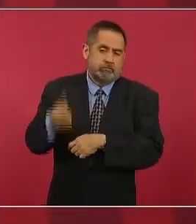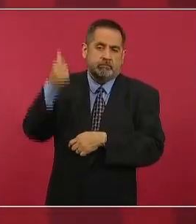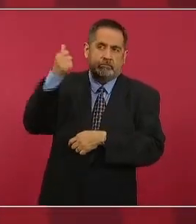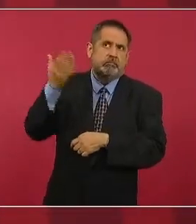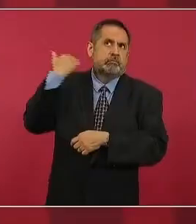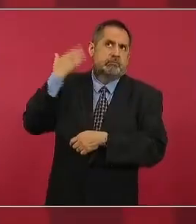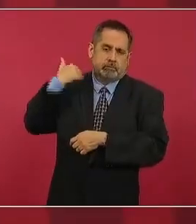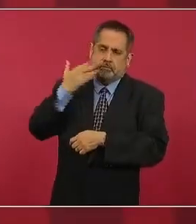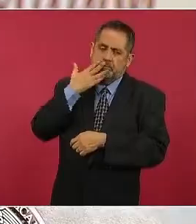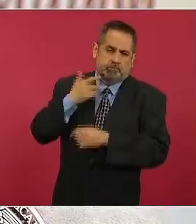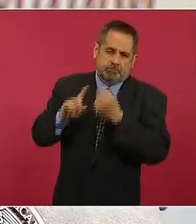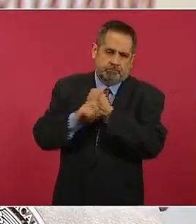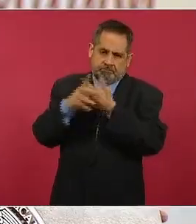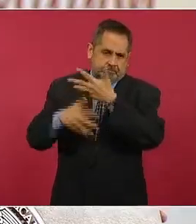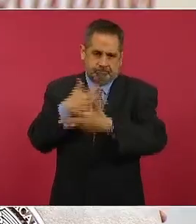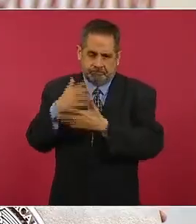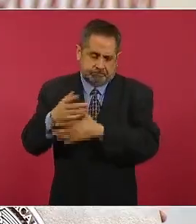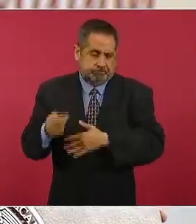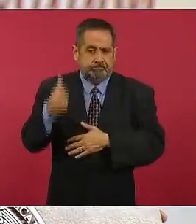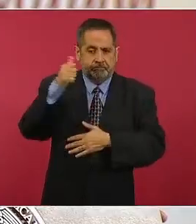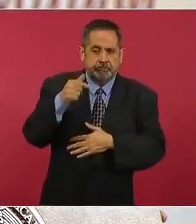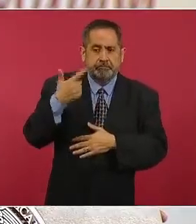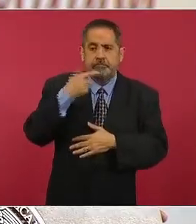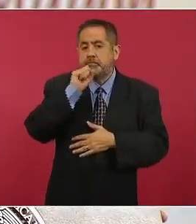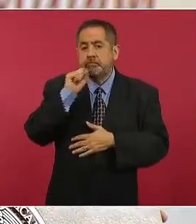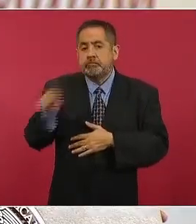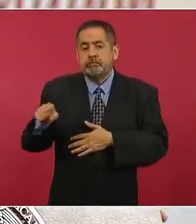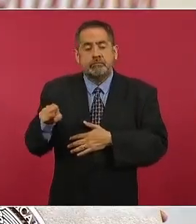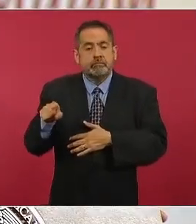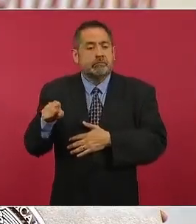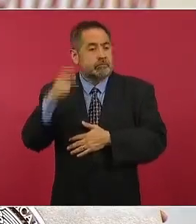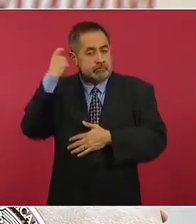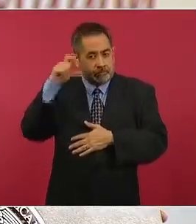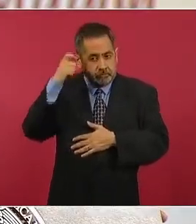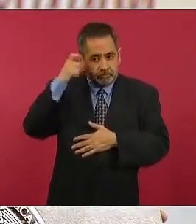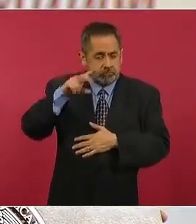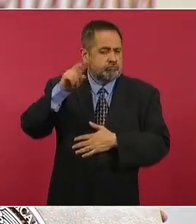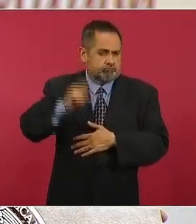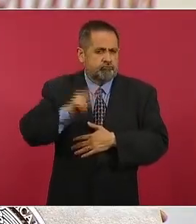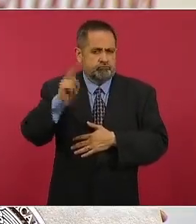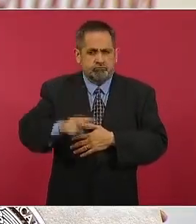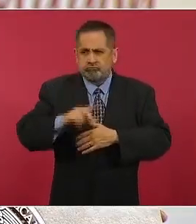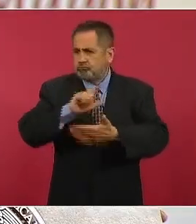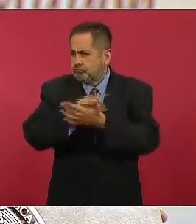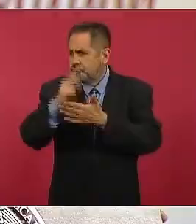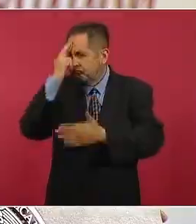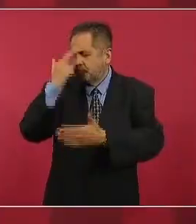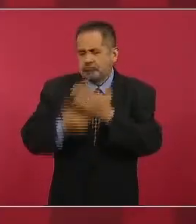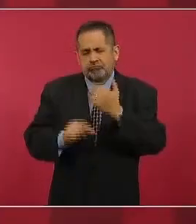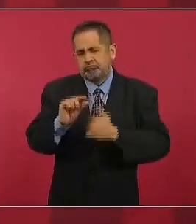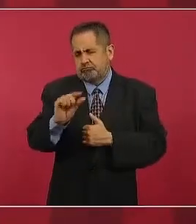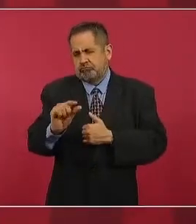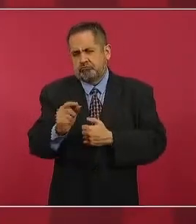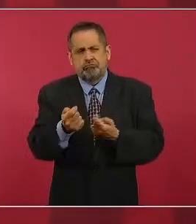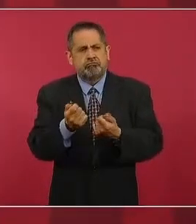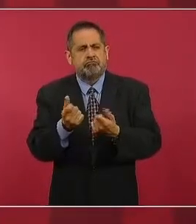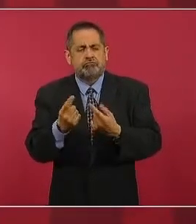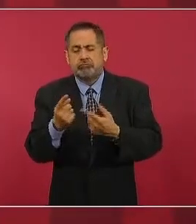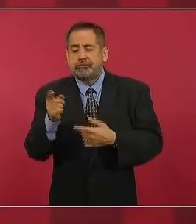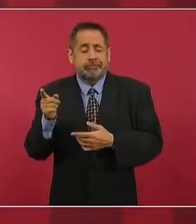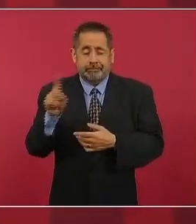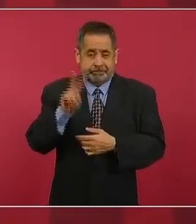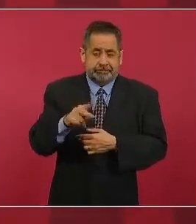Abonar también a que Querétaro es un estado con bajos índices delictivos. Es un evento que,